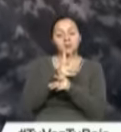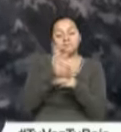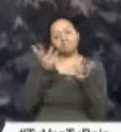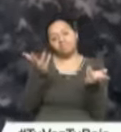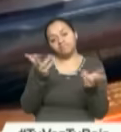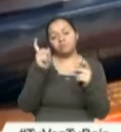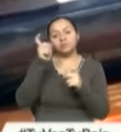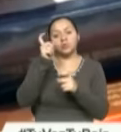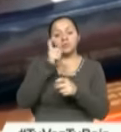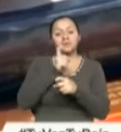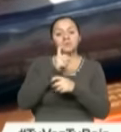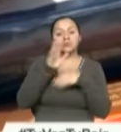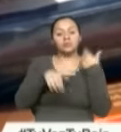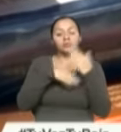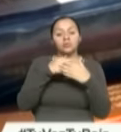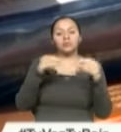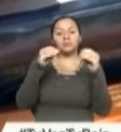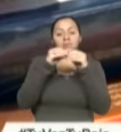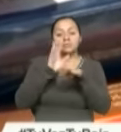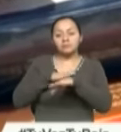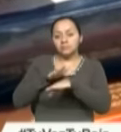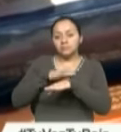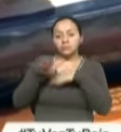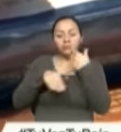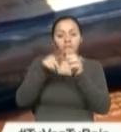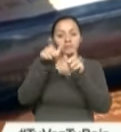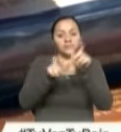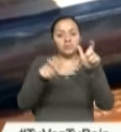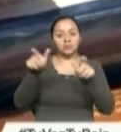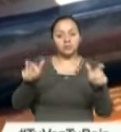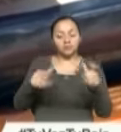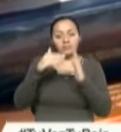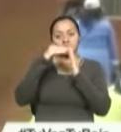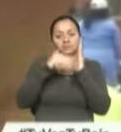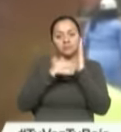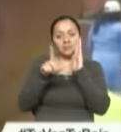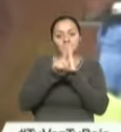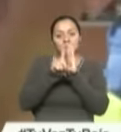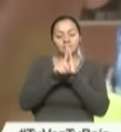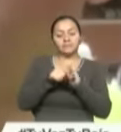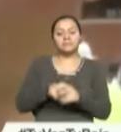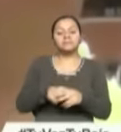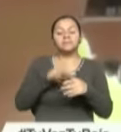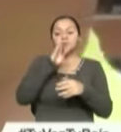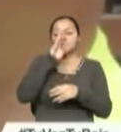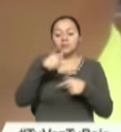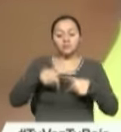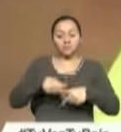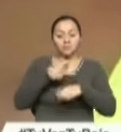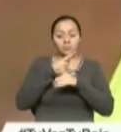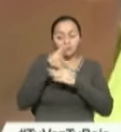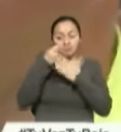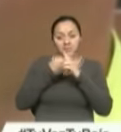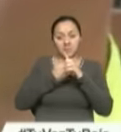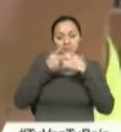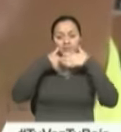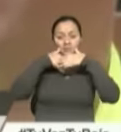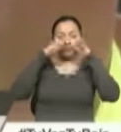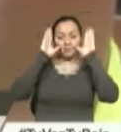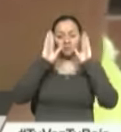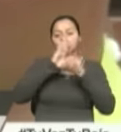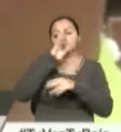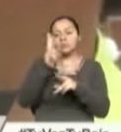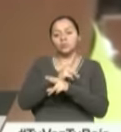por lo que es necesario hacer un llamado a los ciudadanos para que lean las instrucciones. El de diciembre, que es el mes en el que más se